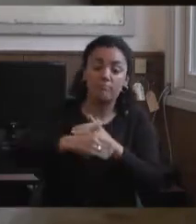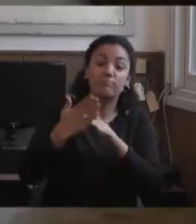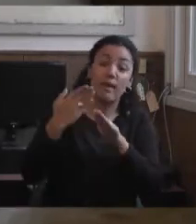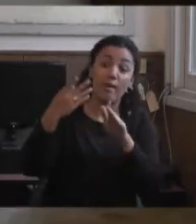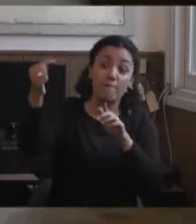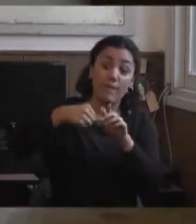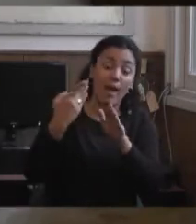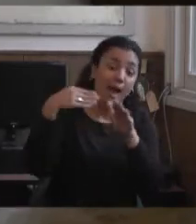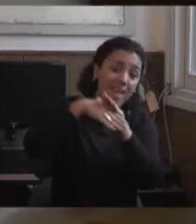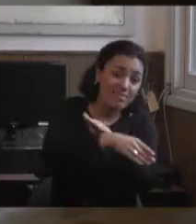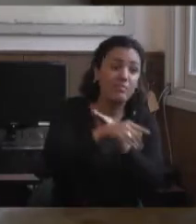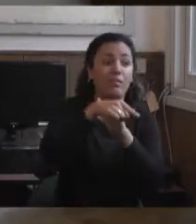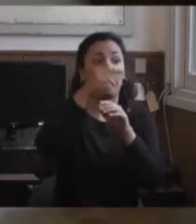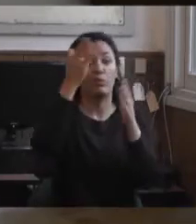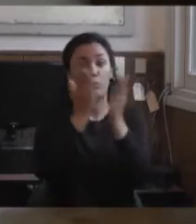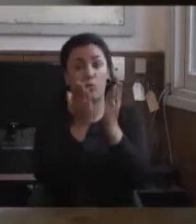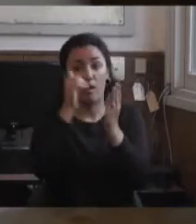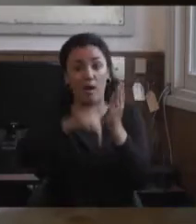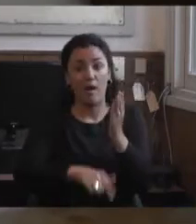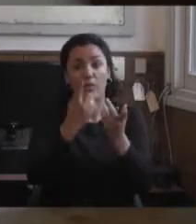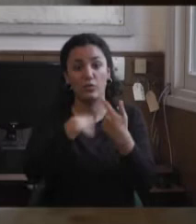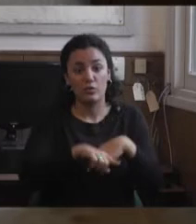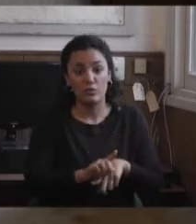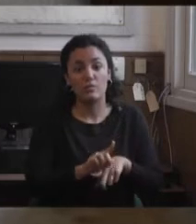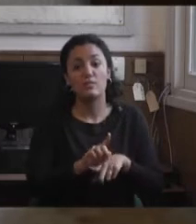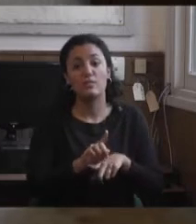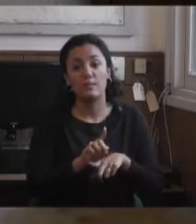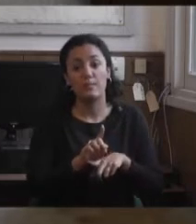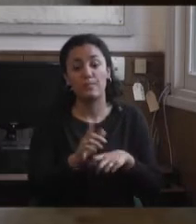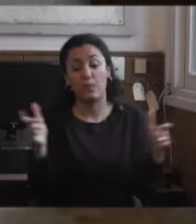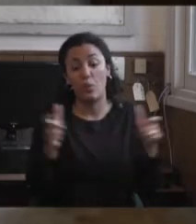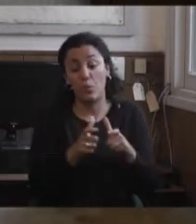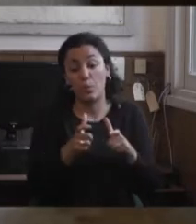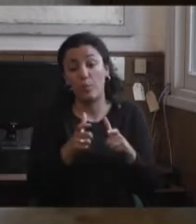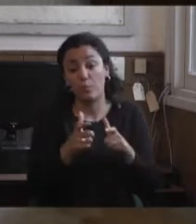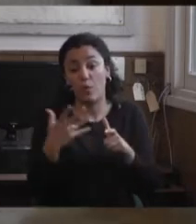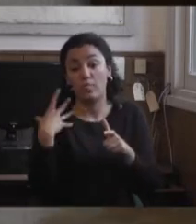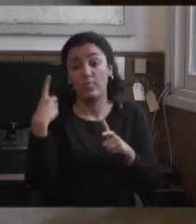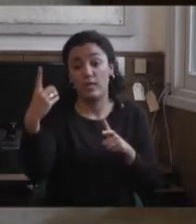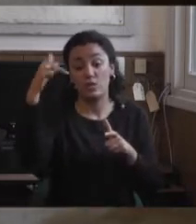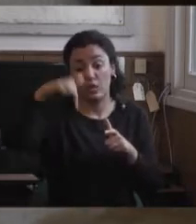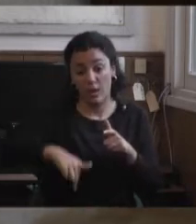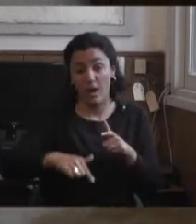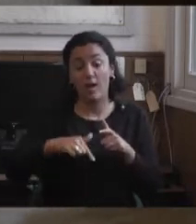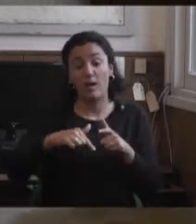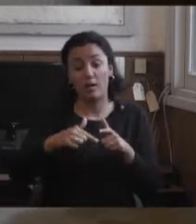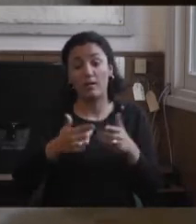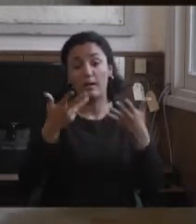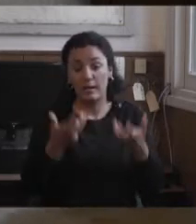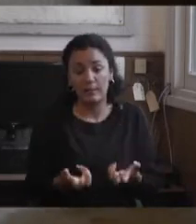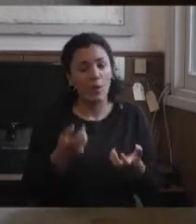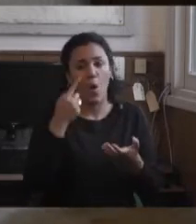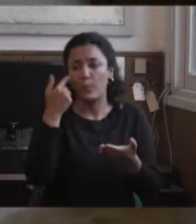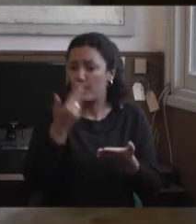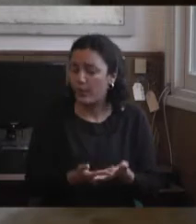sedes. Y entonces, en ese sentido, el equipo de dirección se propuso poder empezar a trabajar y